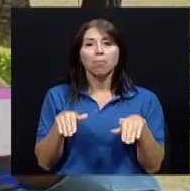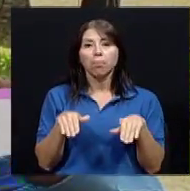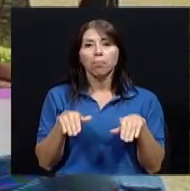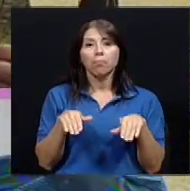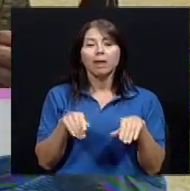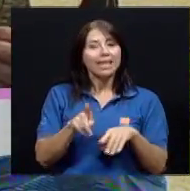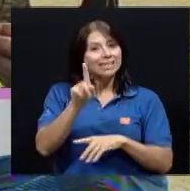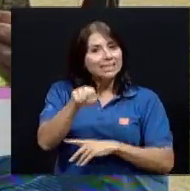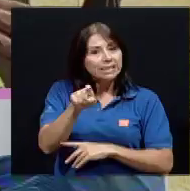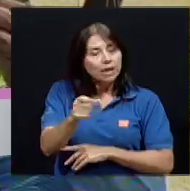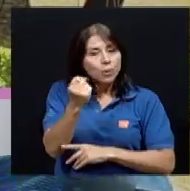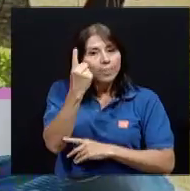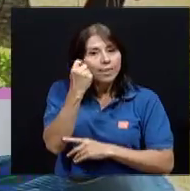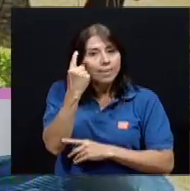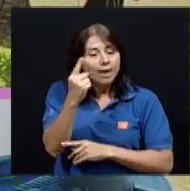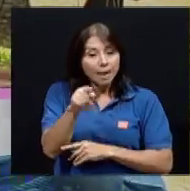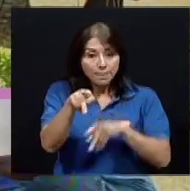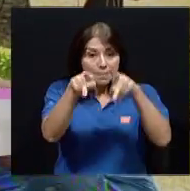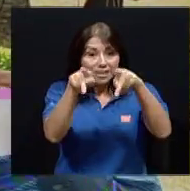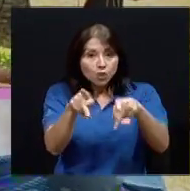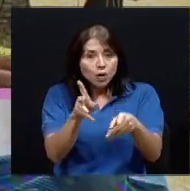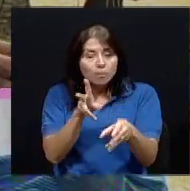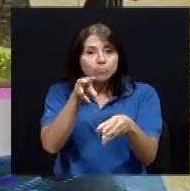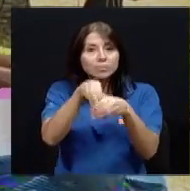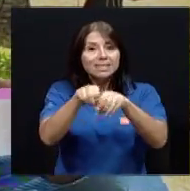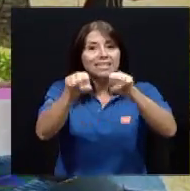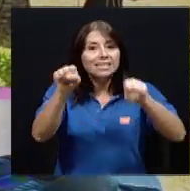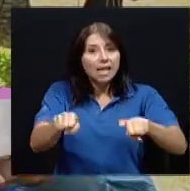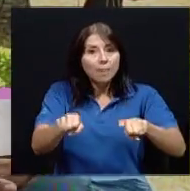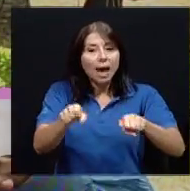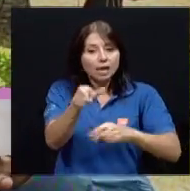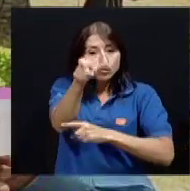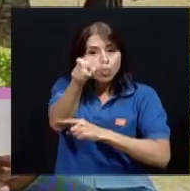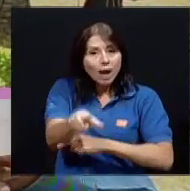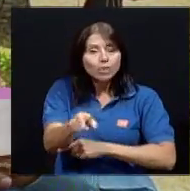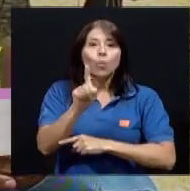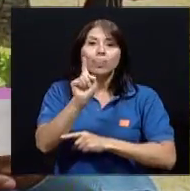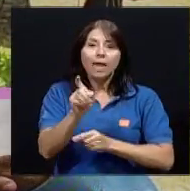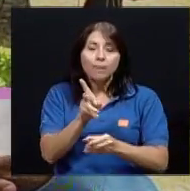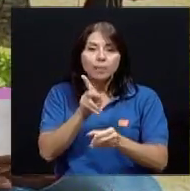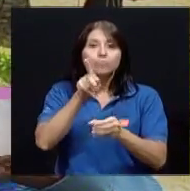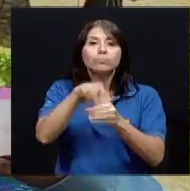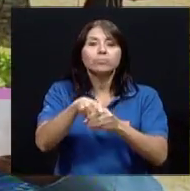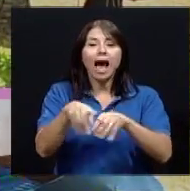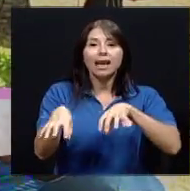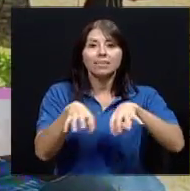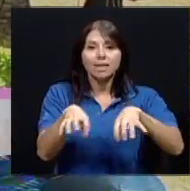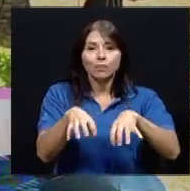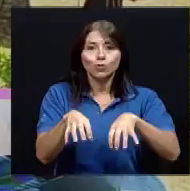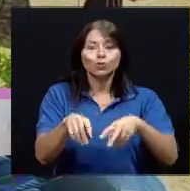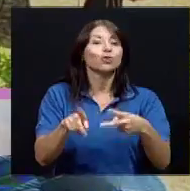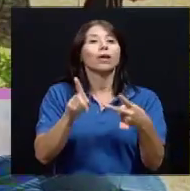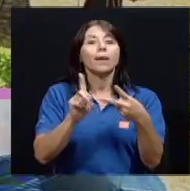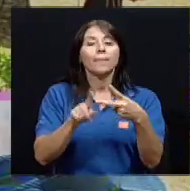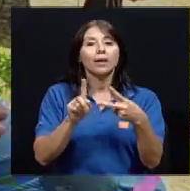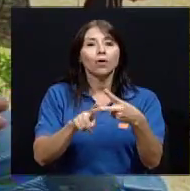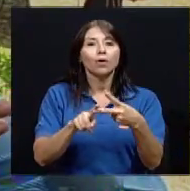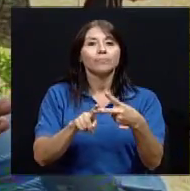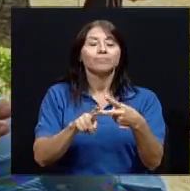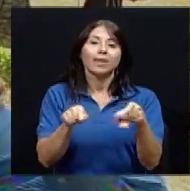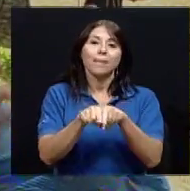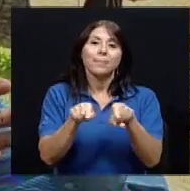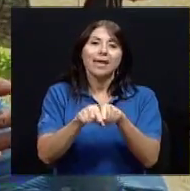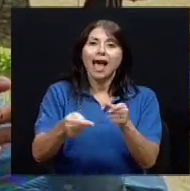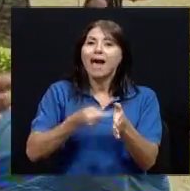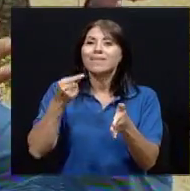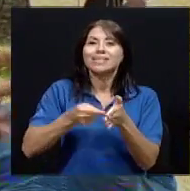del sistema que son y como sujeto del sistema que son, debieran ser partícipes activos. Pero lo otro igual es que muchas